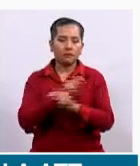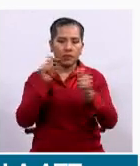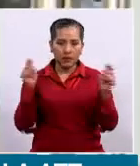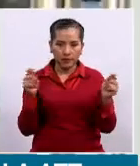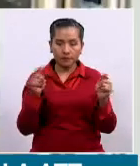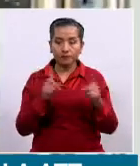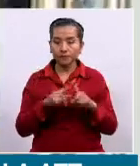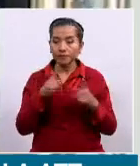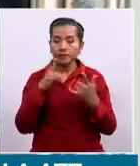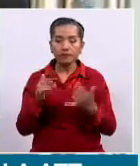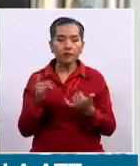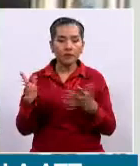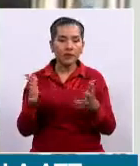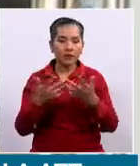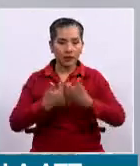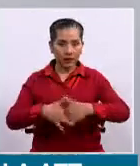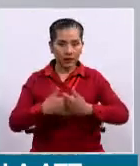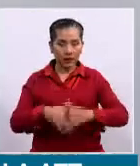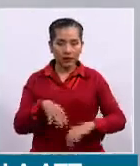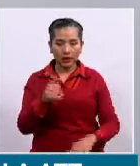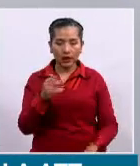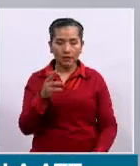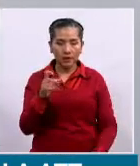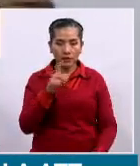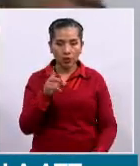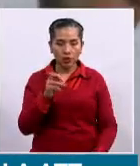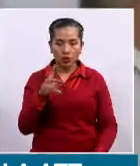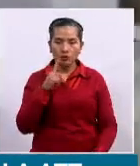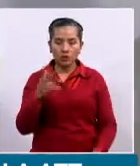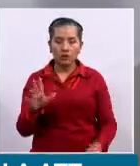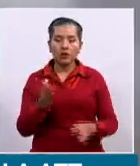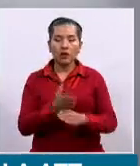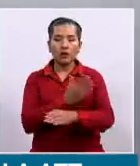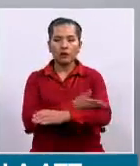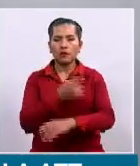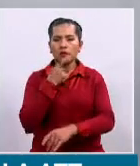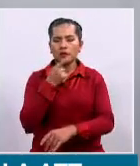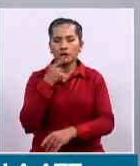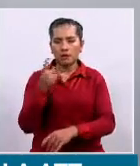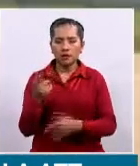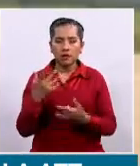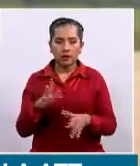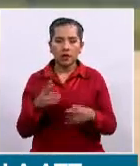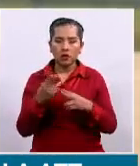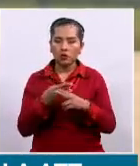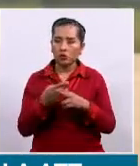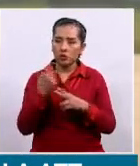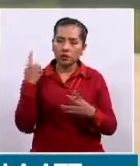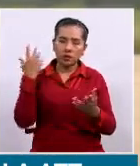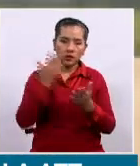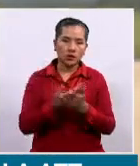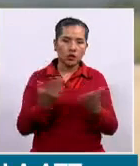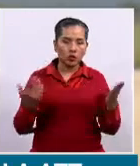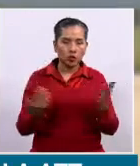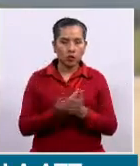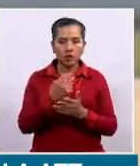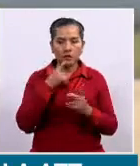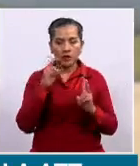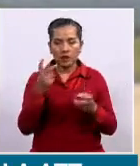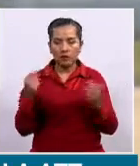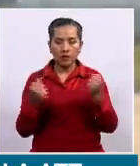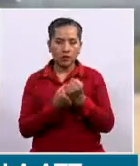relación a la empresa, bueno, en su momento ellos indicaron que estaba llegando un nuevo inversor, que iba a ser Nela,